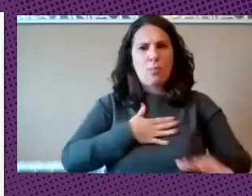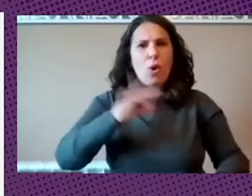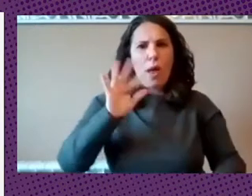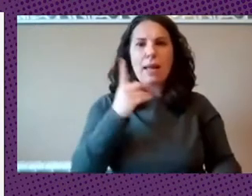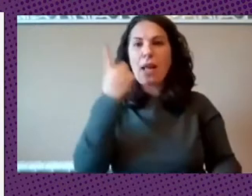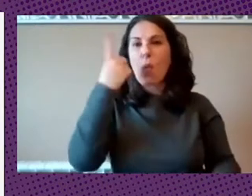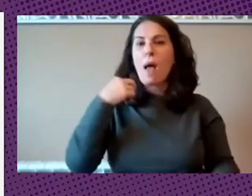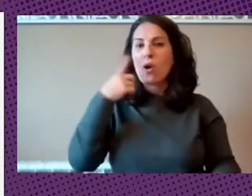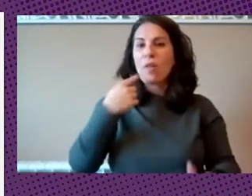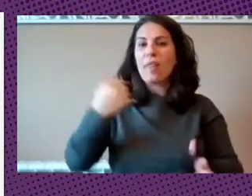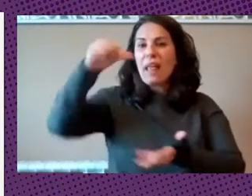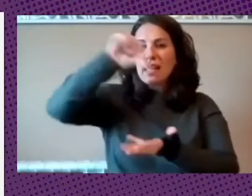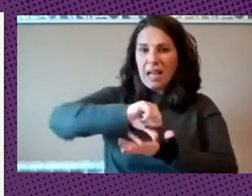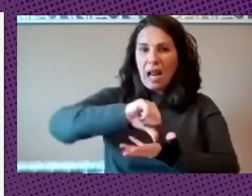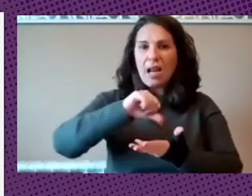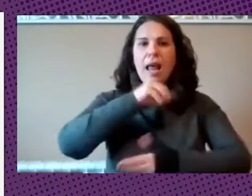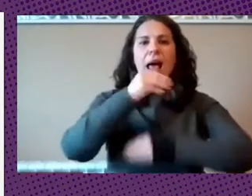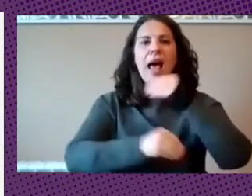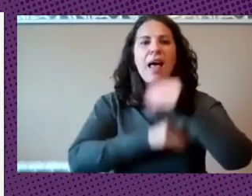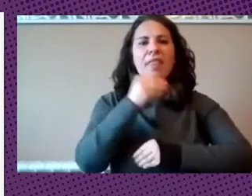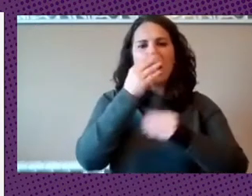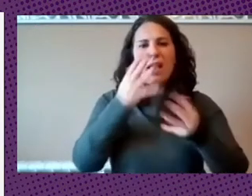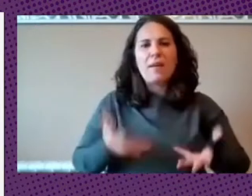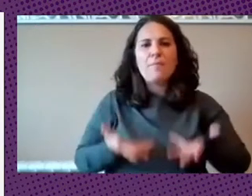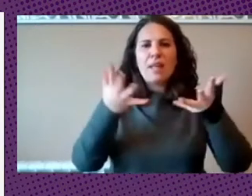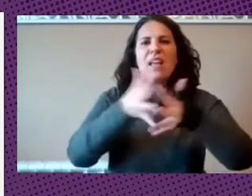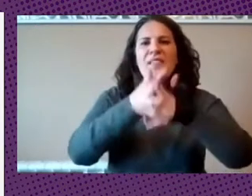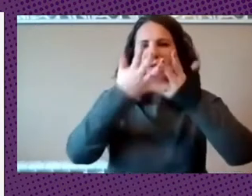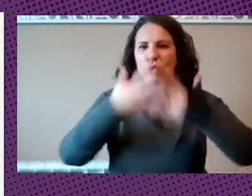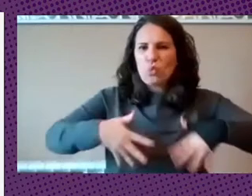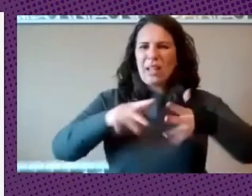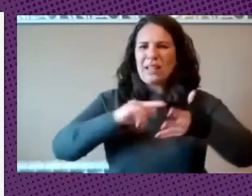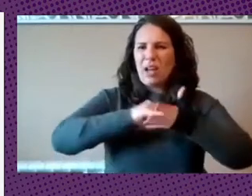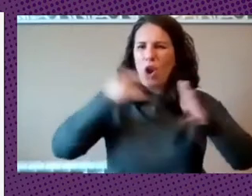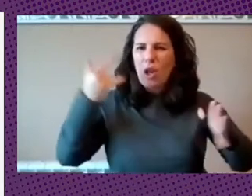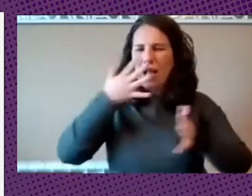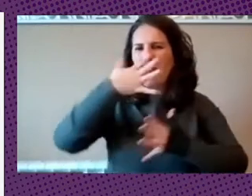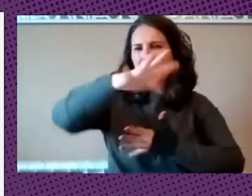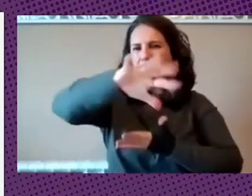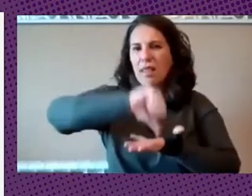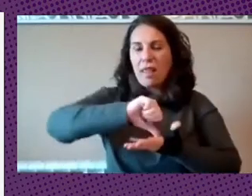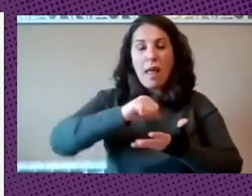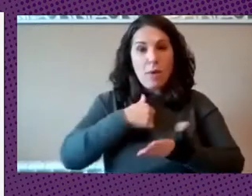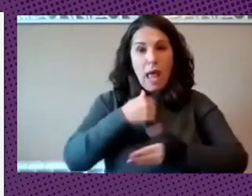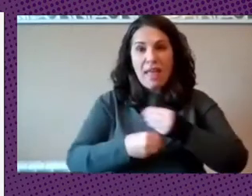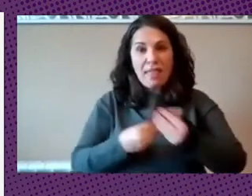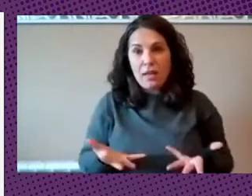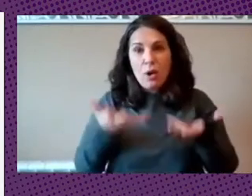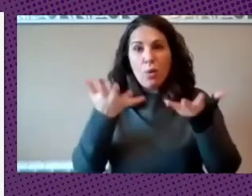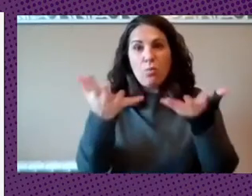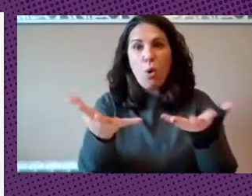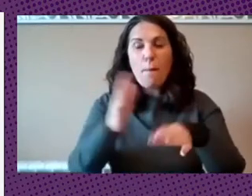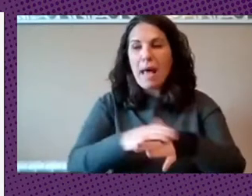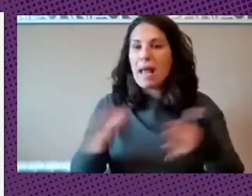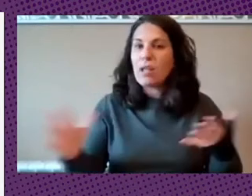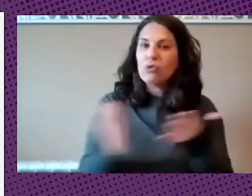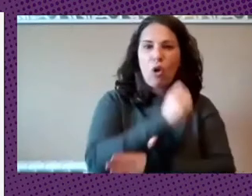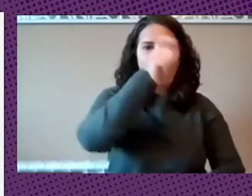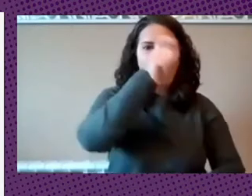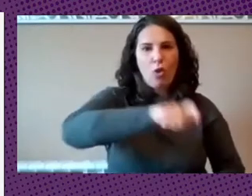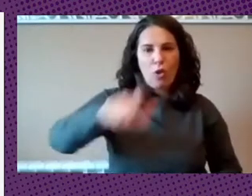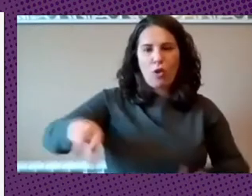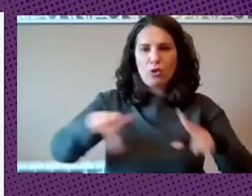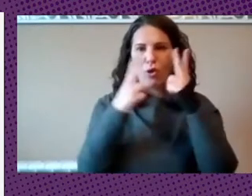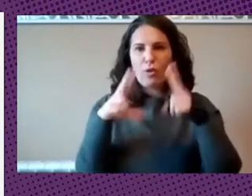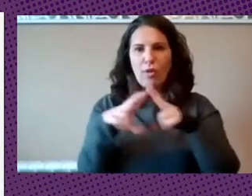banco central pone una infraestructura tecnológica centralizada a disposición de todo el pueblo armamos